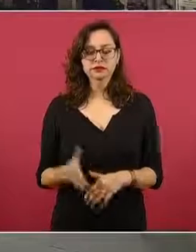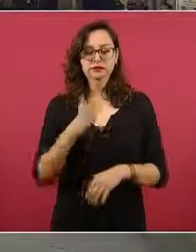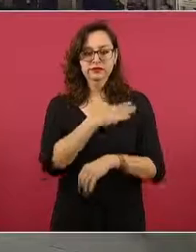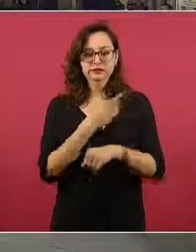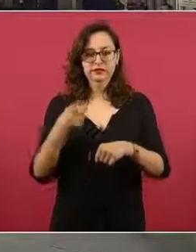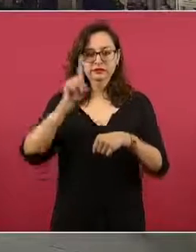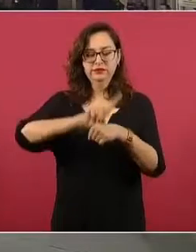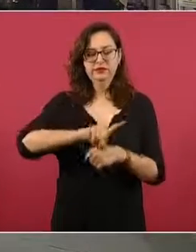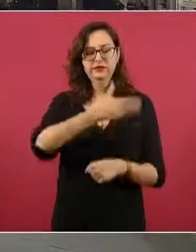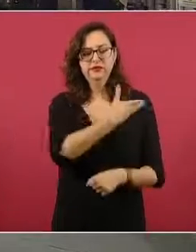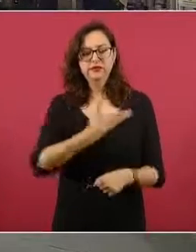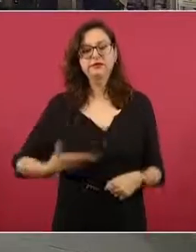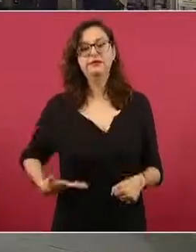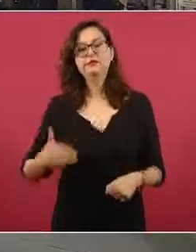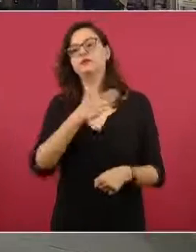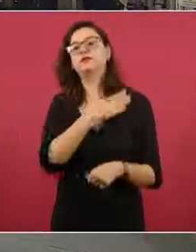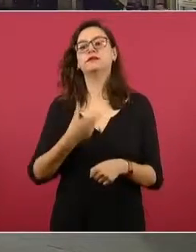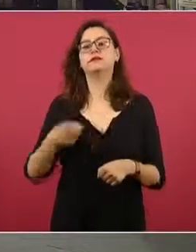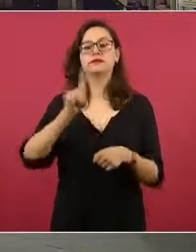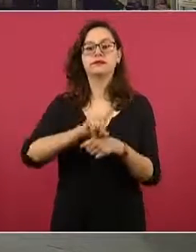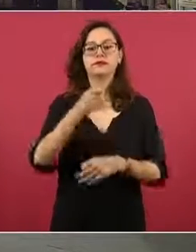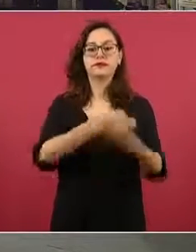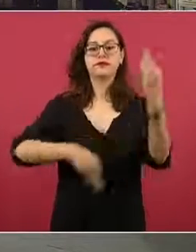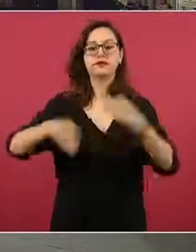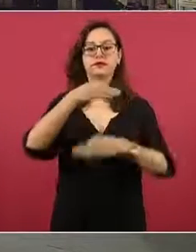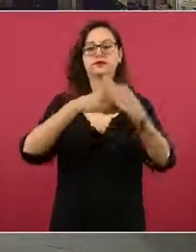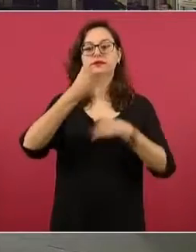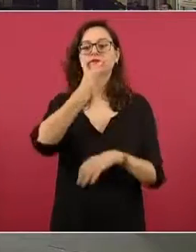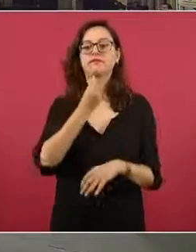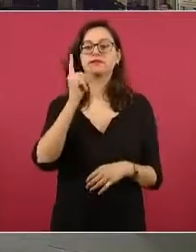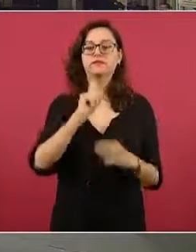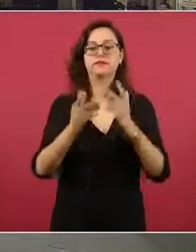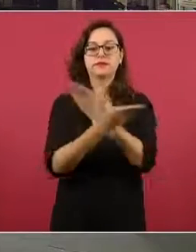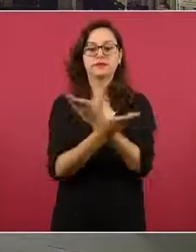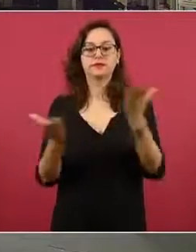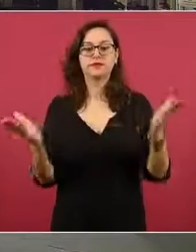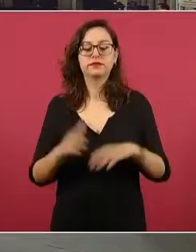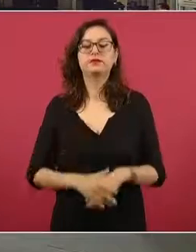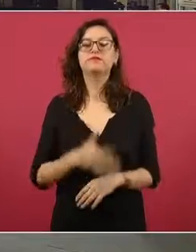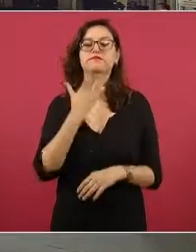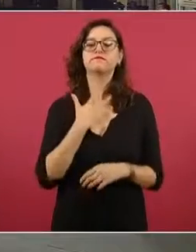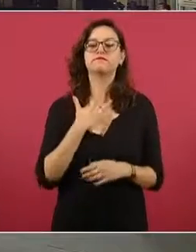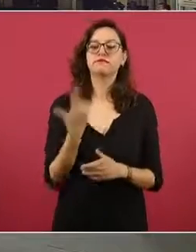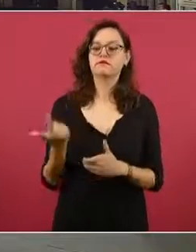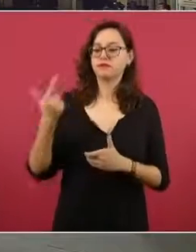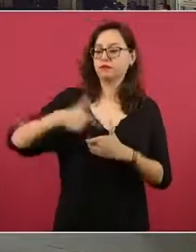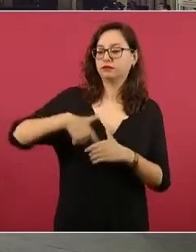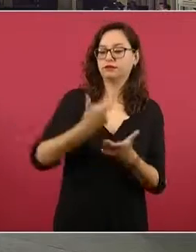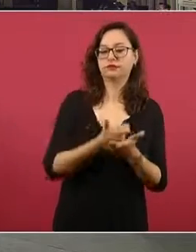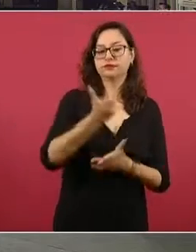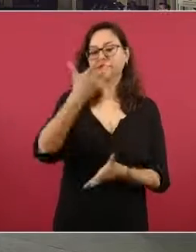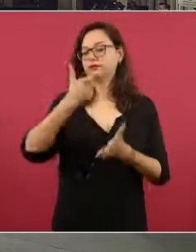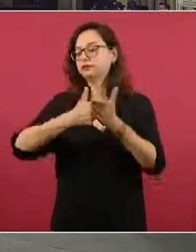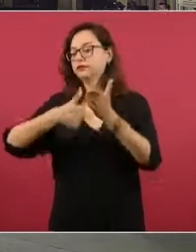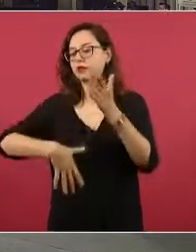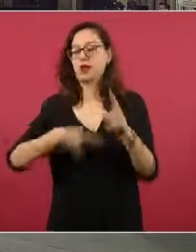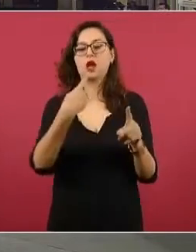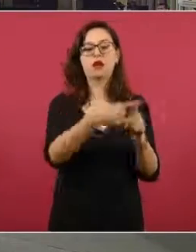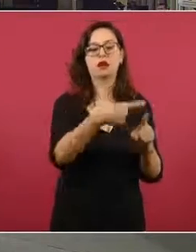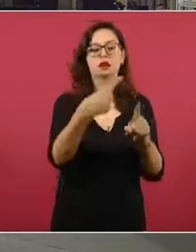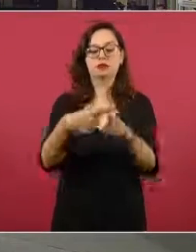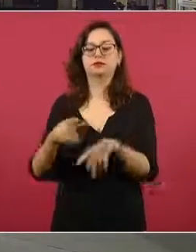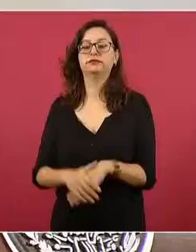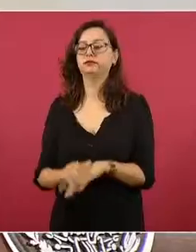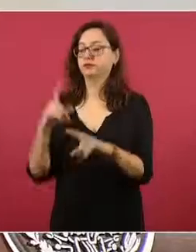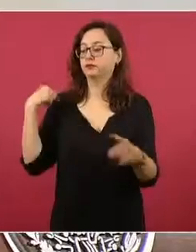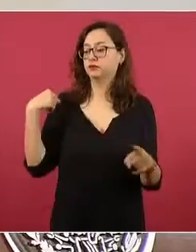Buenos días, señor presidente, buenos días a todas y a todos ustedes. ¿Quién es quién en el precio de los combustibles? Si hacemos un corte el 30 de